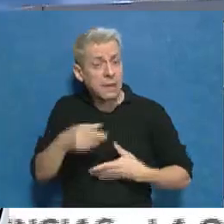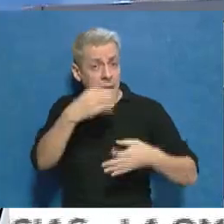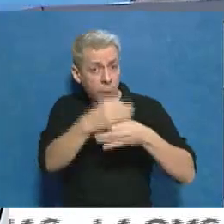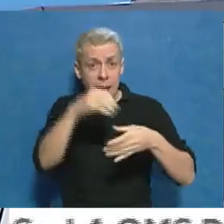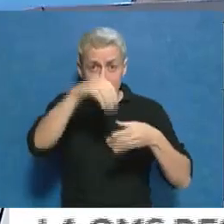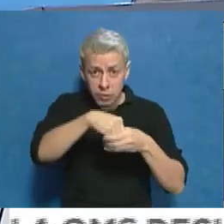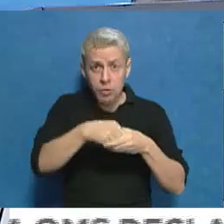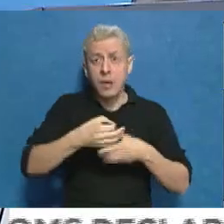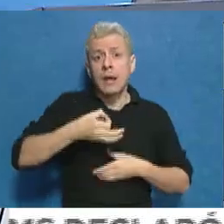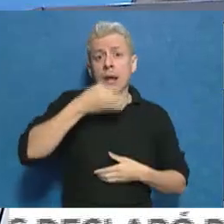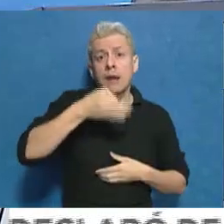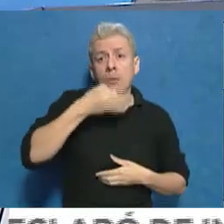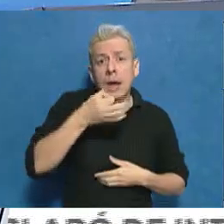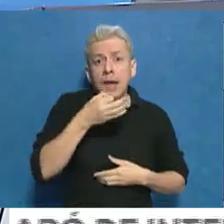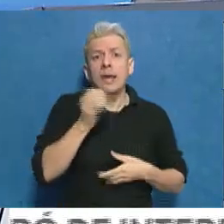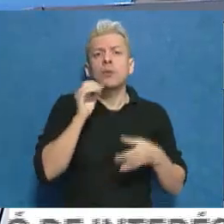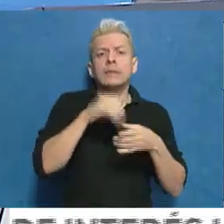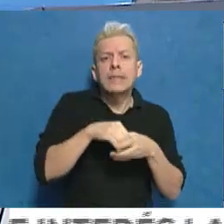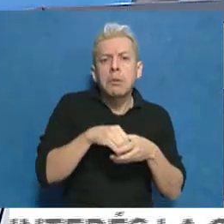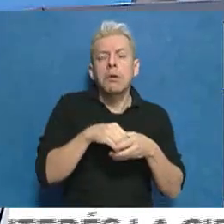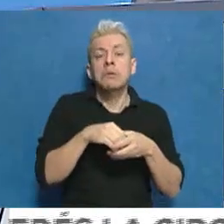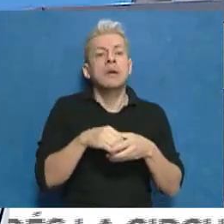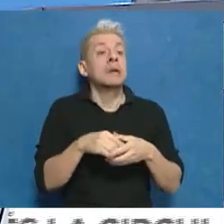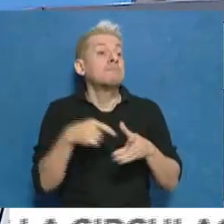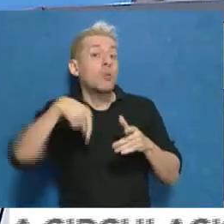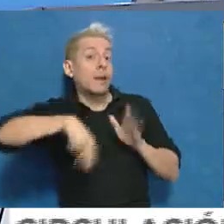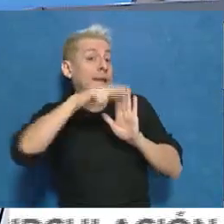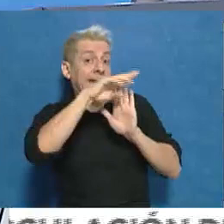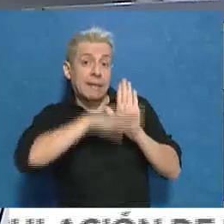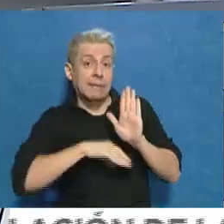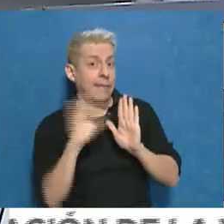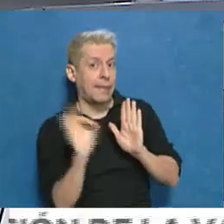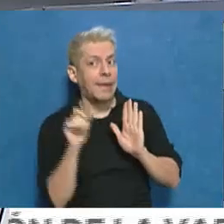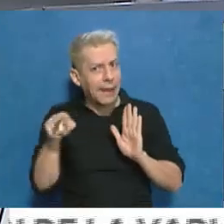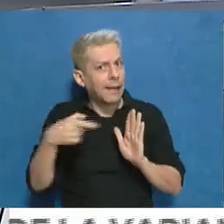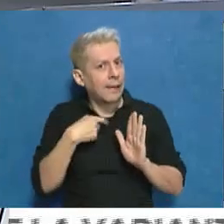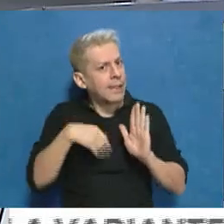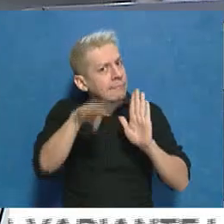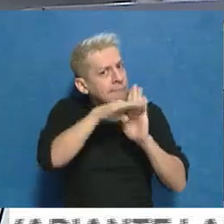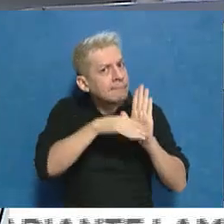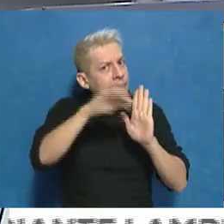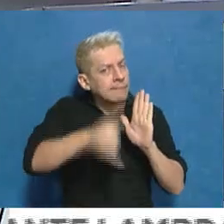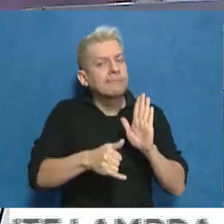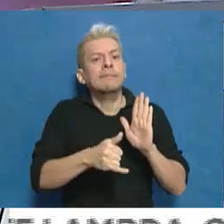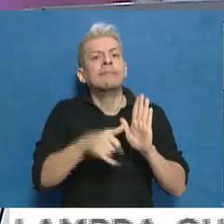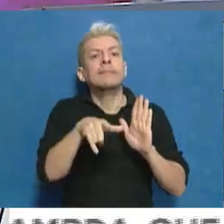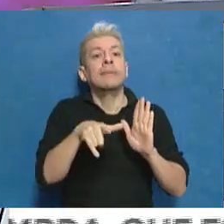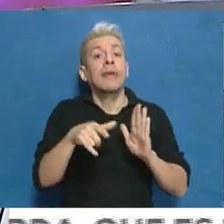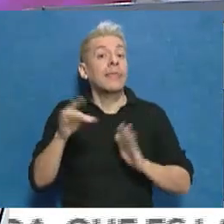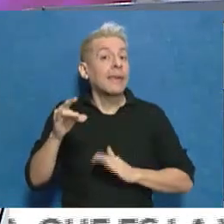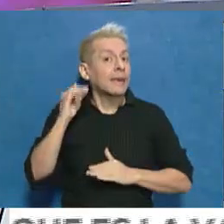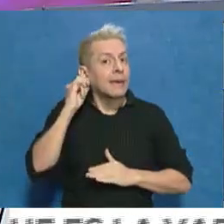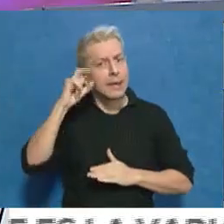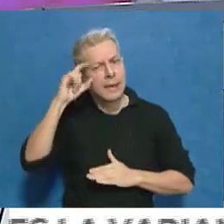escuelas, Mario? No existe ninguna reglamentación. Por eso es que Cairo quiere que haya una reglamentación. En la Dirección General de Escuelas lo que se hizo en su